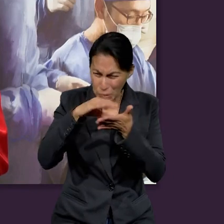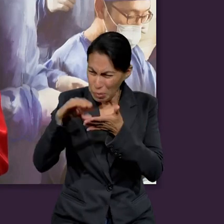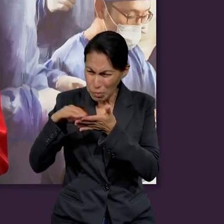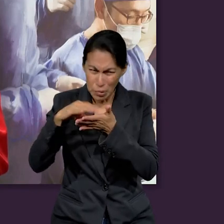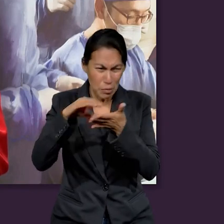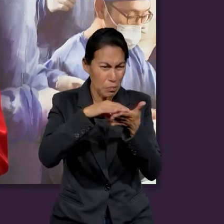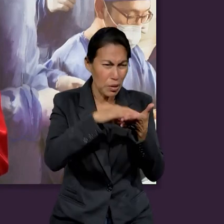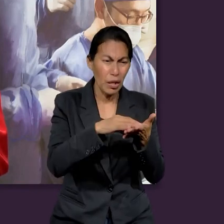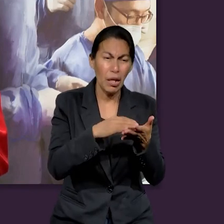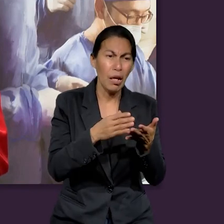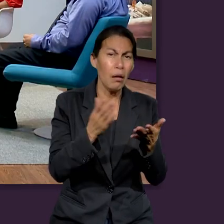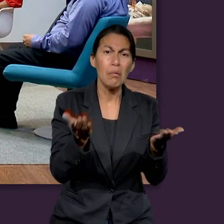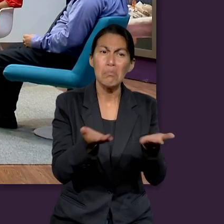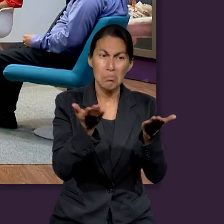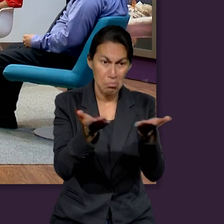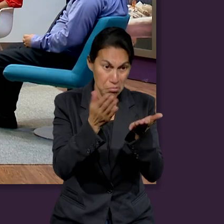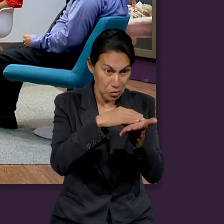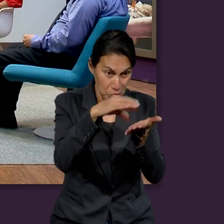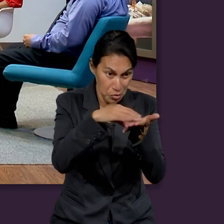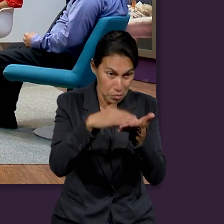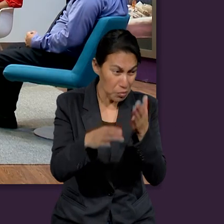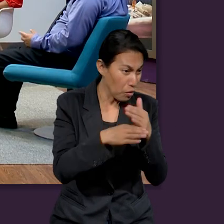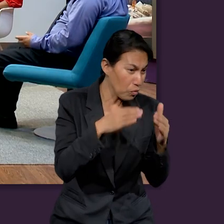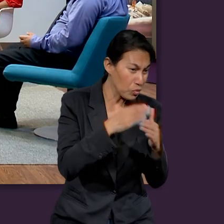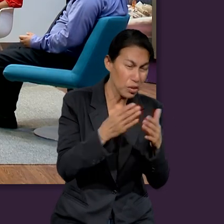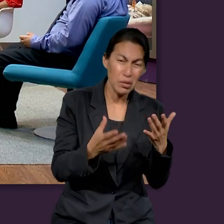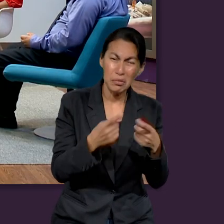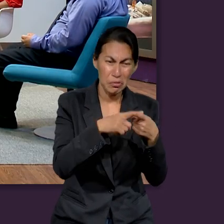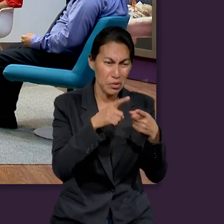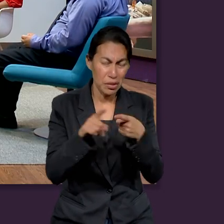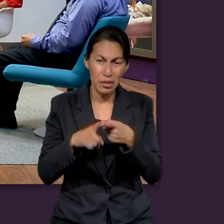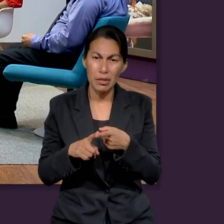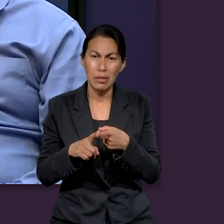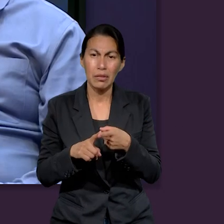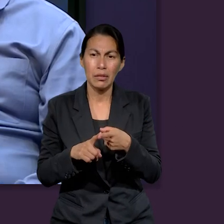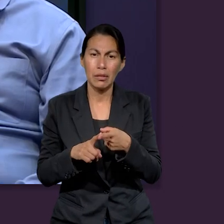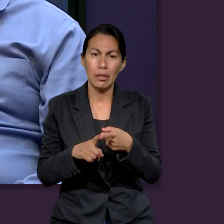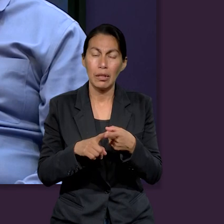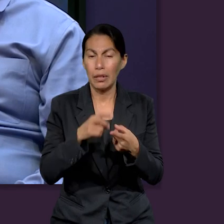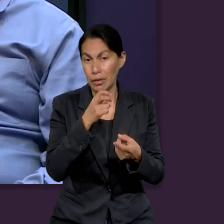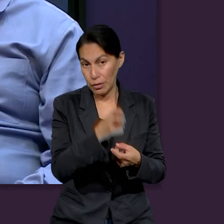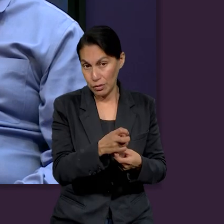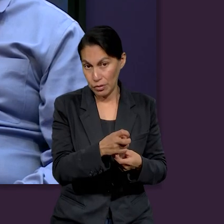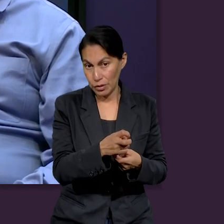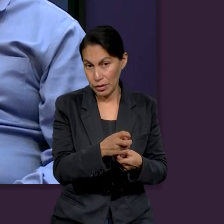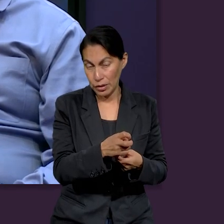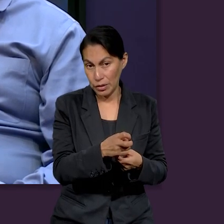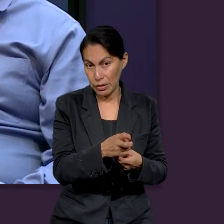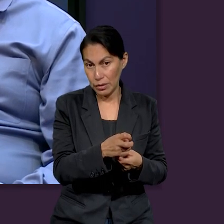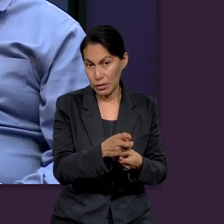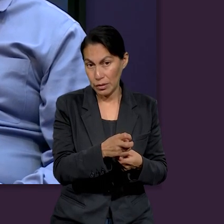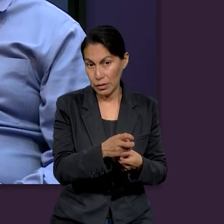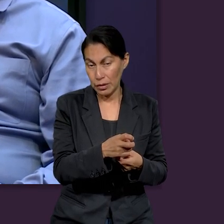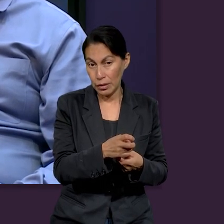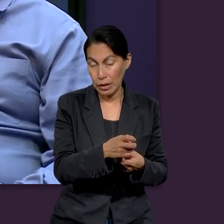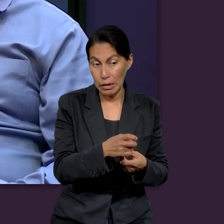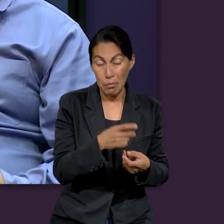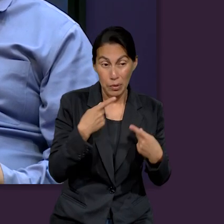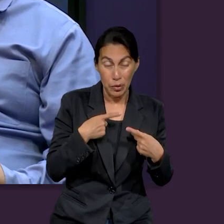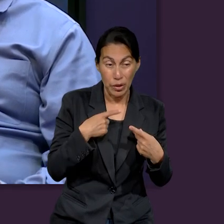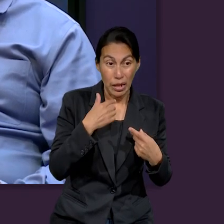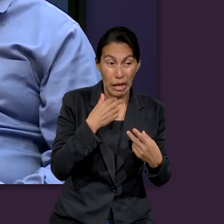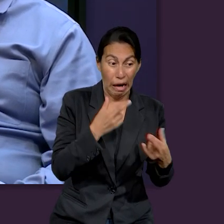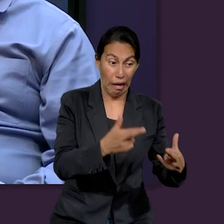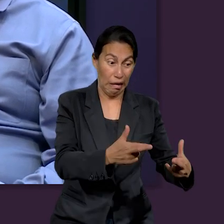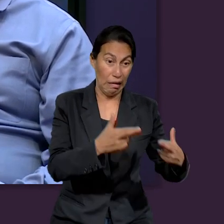sabemos que es consumista, que promueve el consumo y el materialismo, más que nunca esa idea se ha